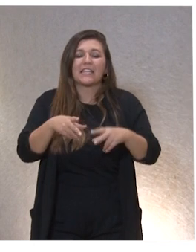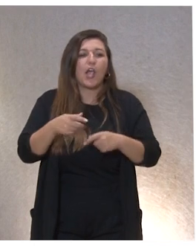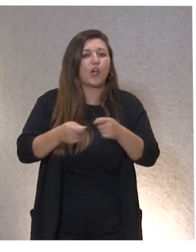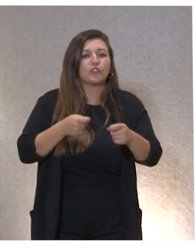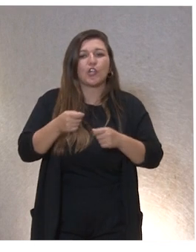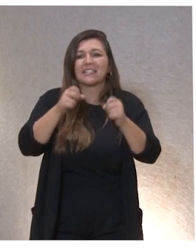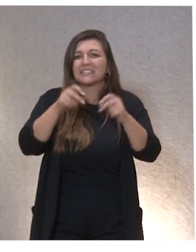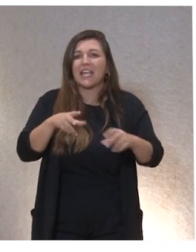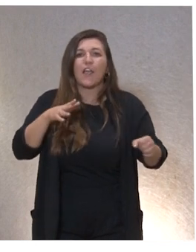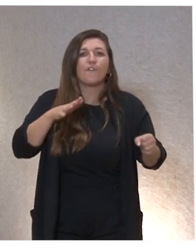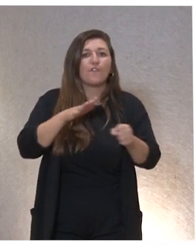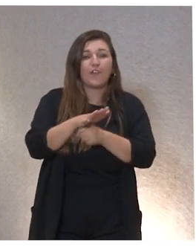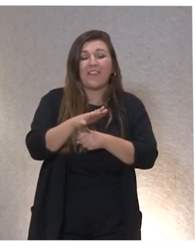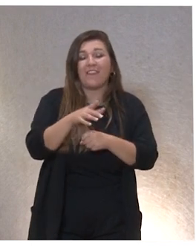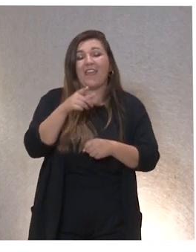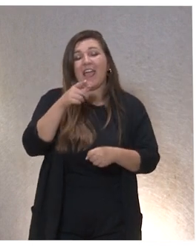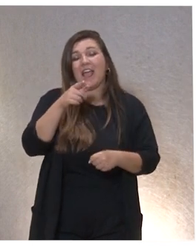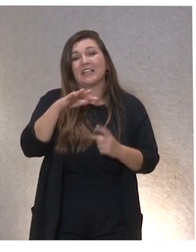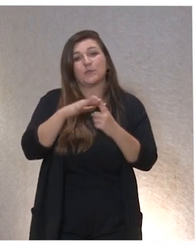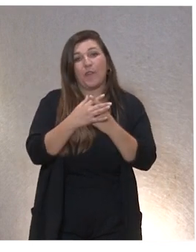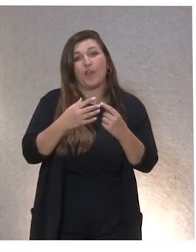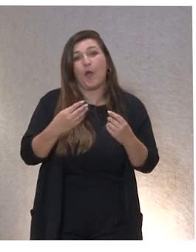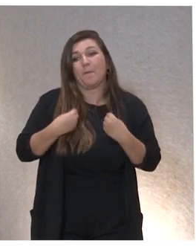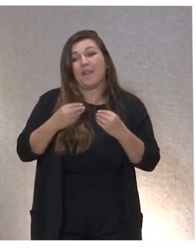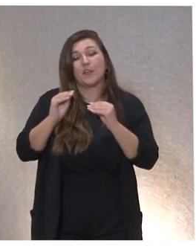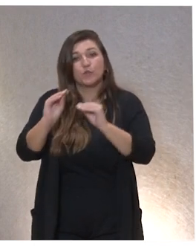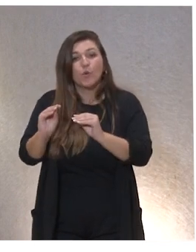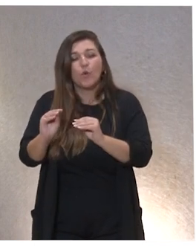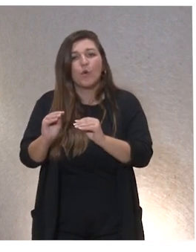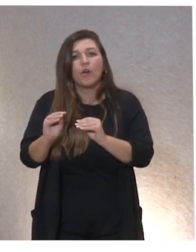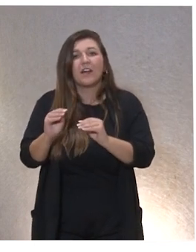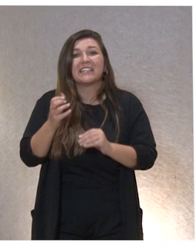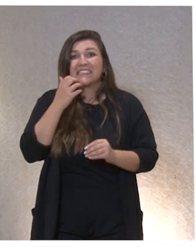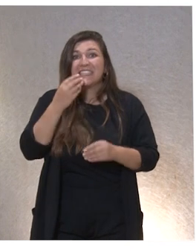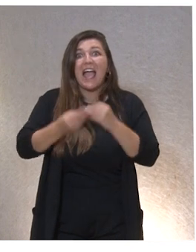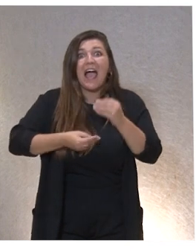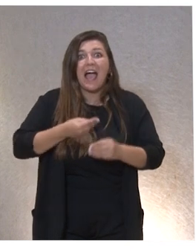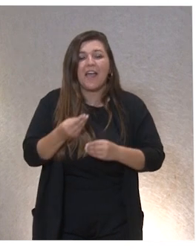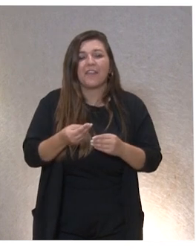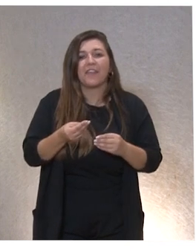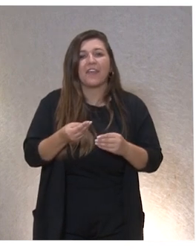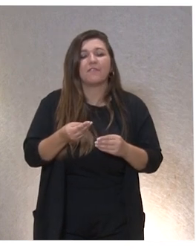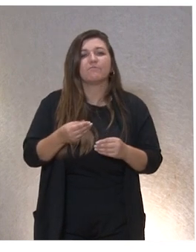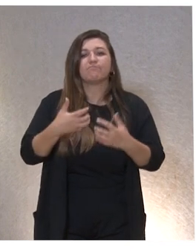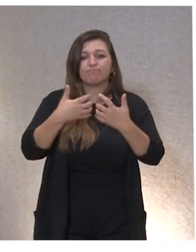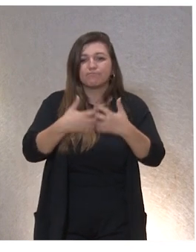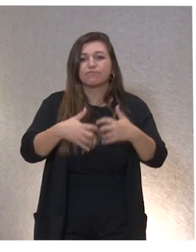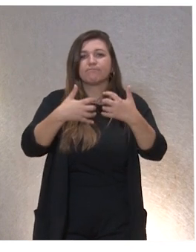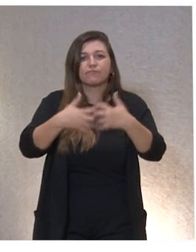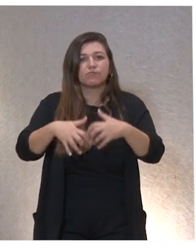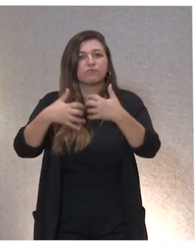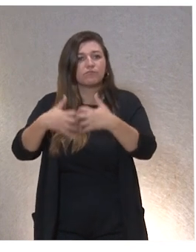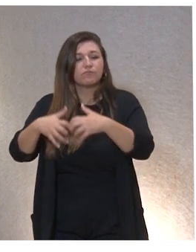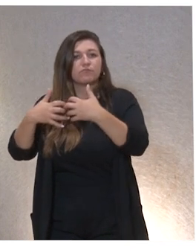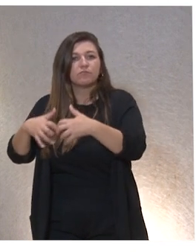no pueda tener influencia sobre las situaciones de tu vida, de su vida, si hacemos esto y lo vamos sistematizando, lo